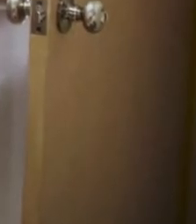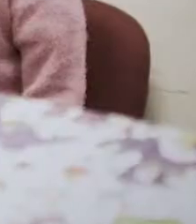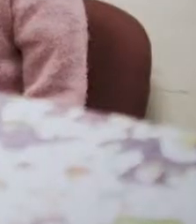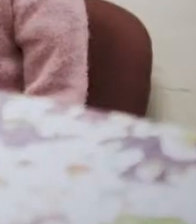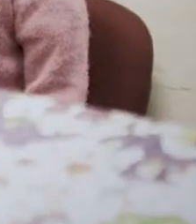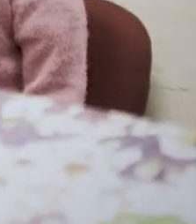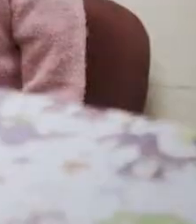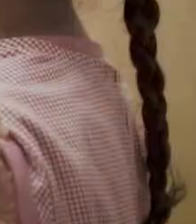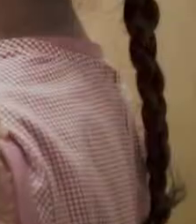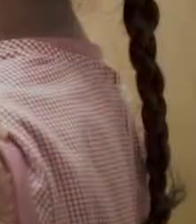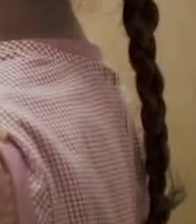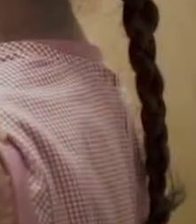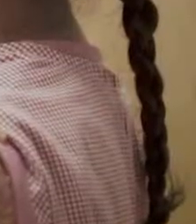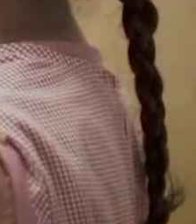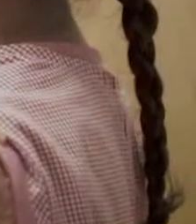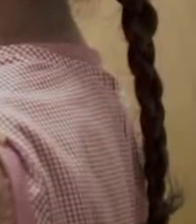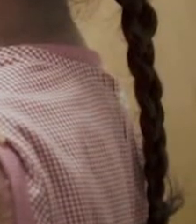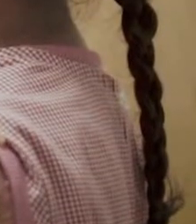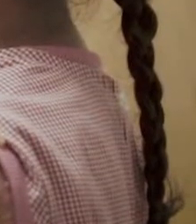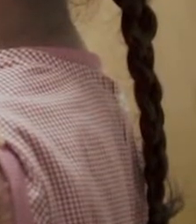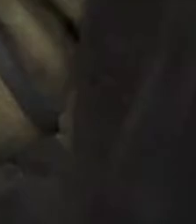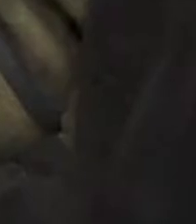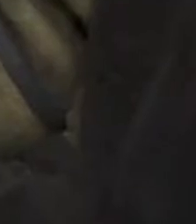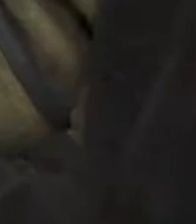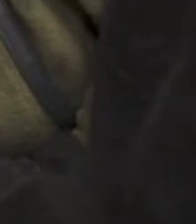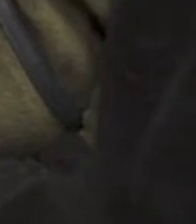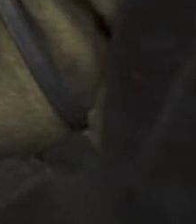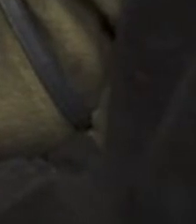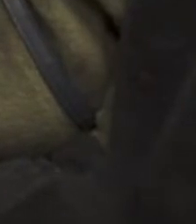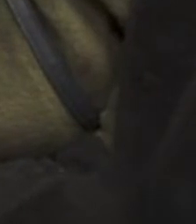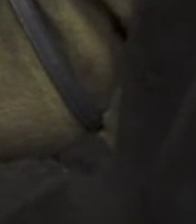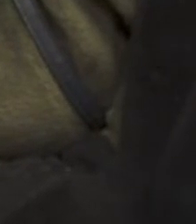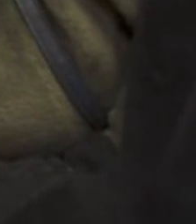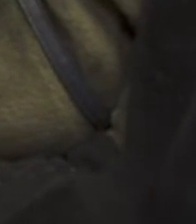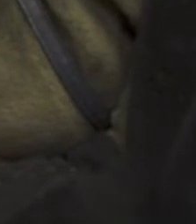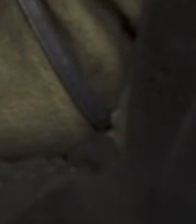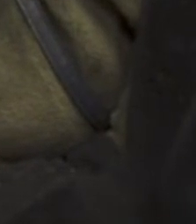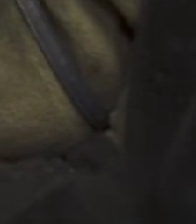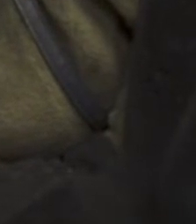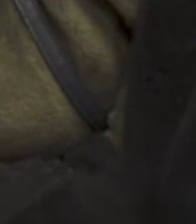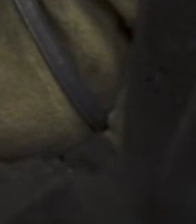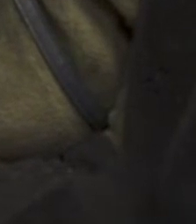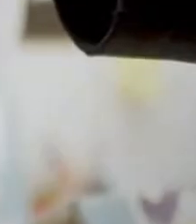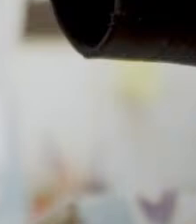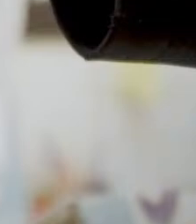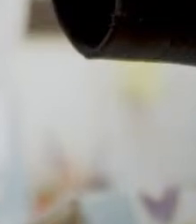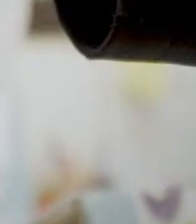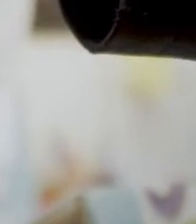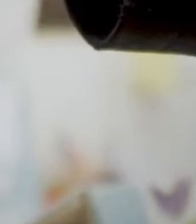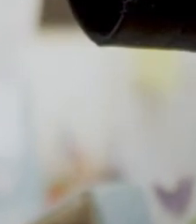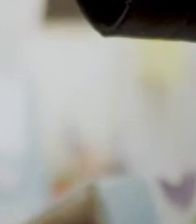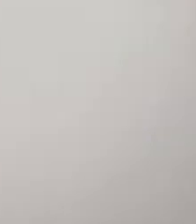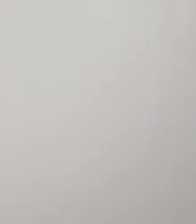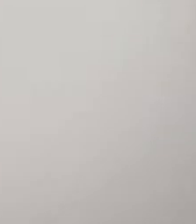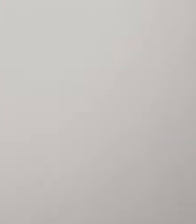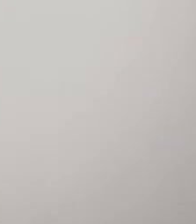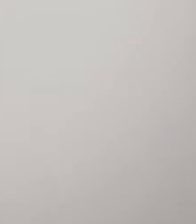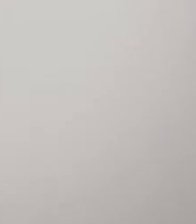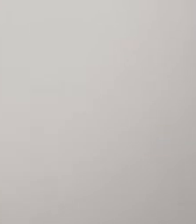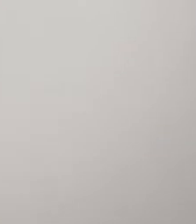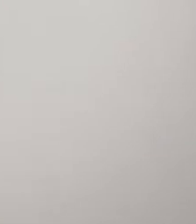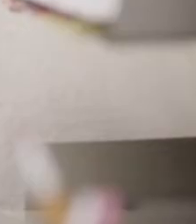la mejor forma de protegernos. Acude a tu unidad de salud para vacunar a niñas y niños de 6 a 59 meses, personas con